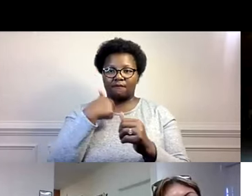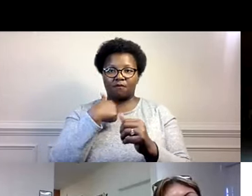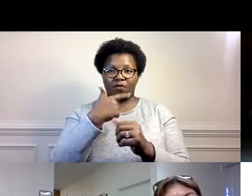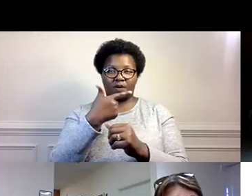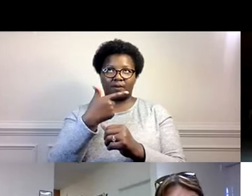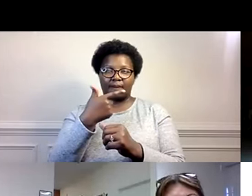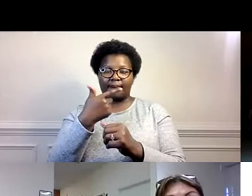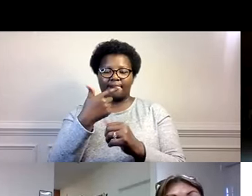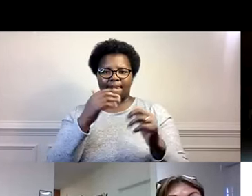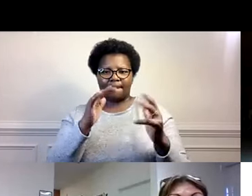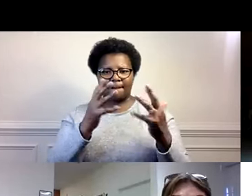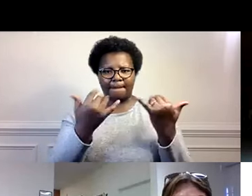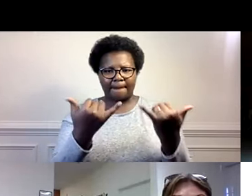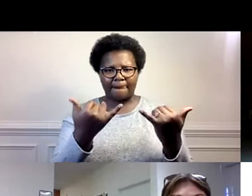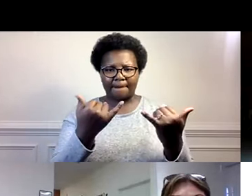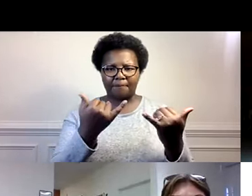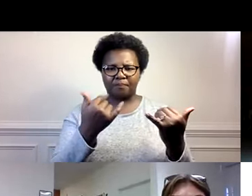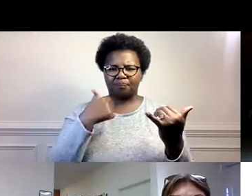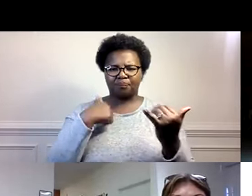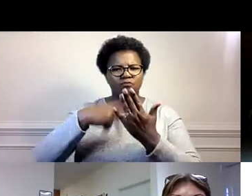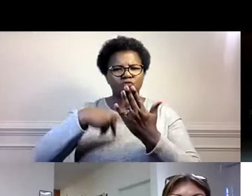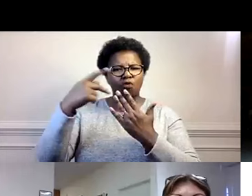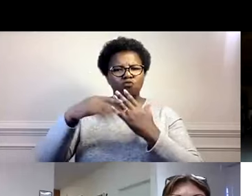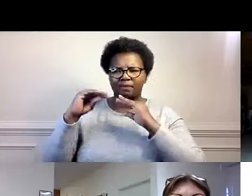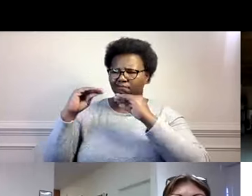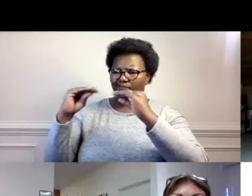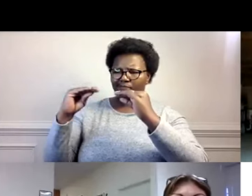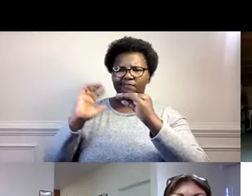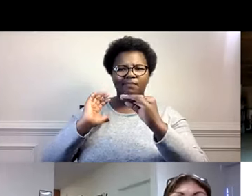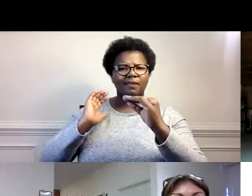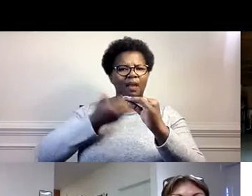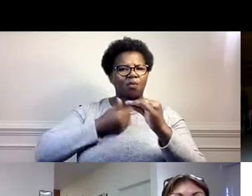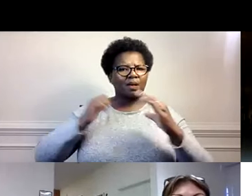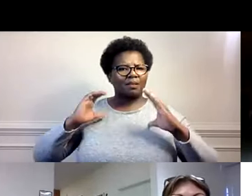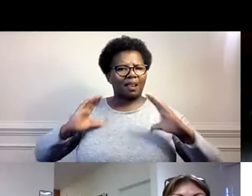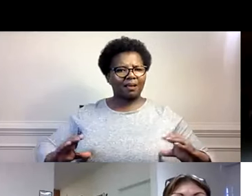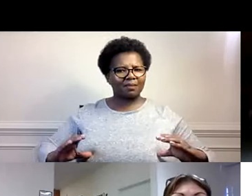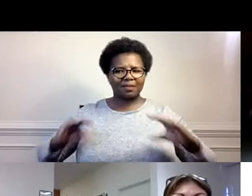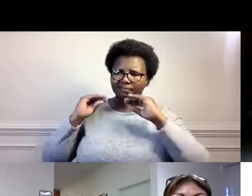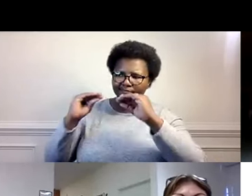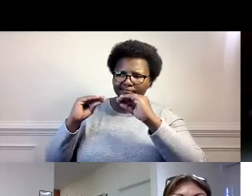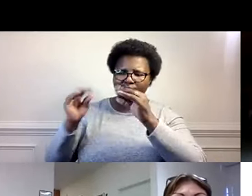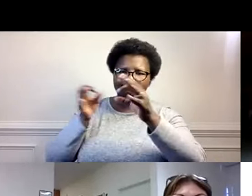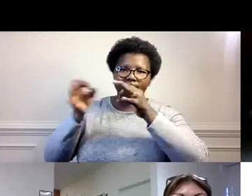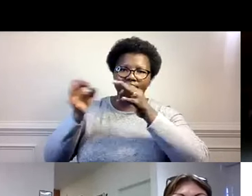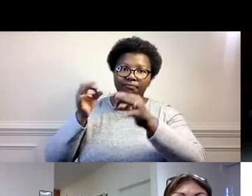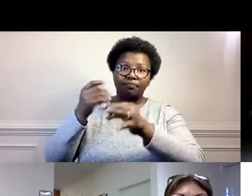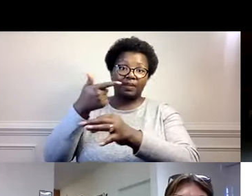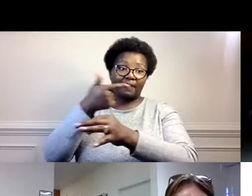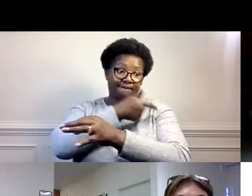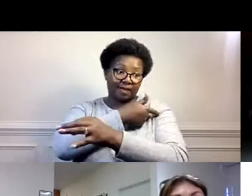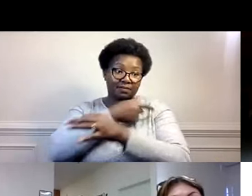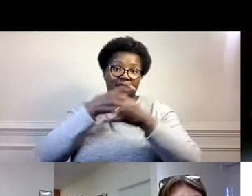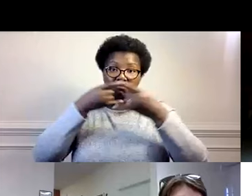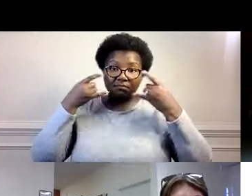Y parte de nuestro trabajo aquí es educar a nuestros clientes. Y explicarles bien, sea los